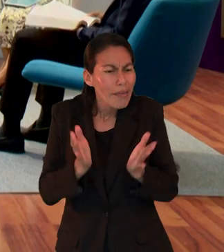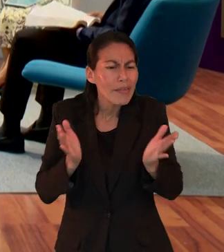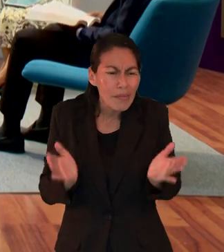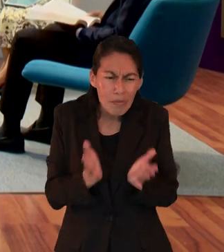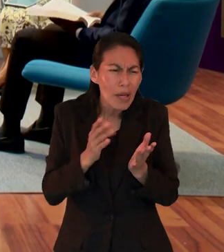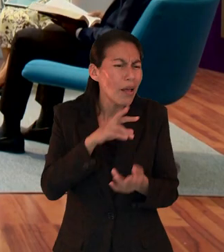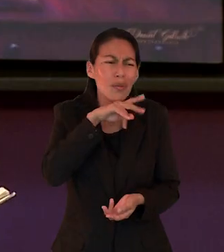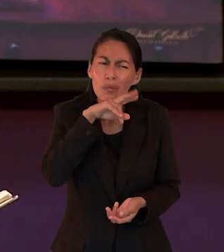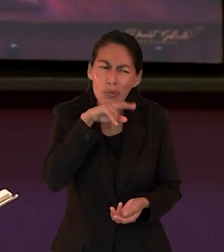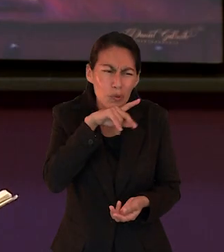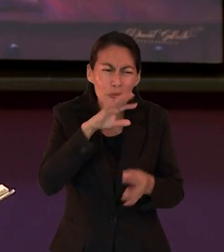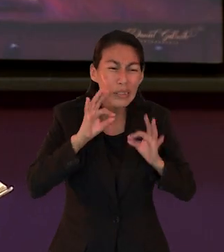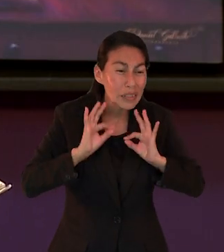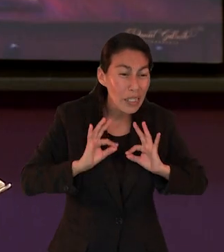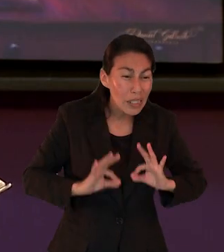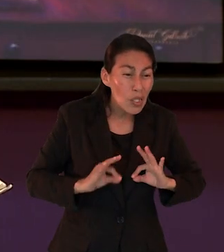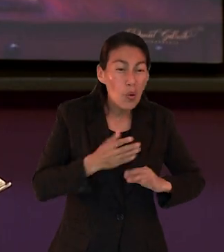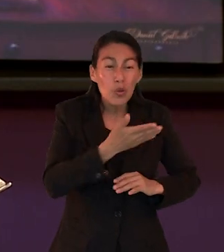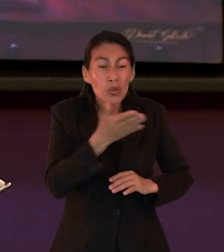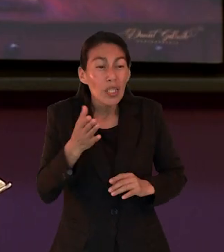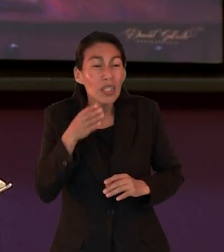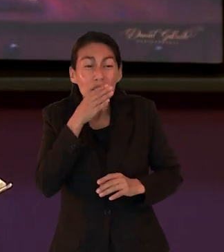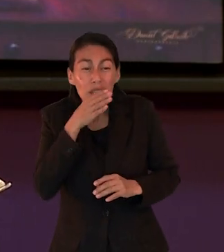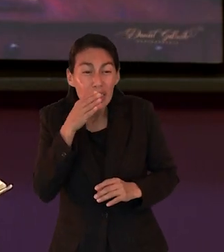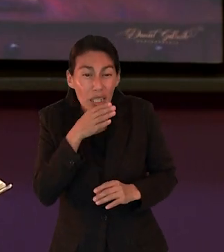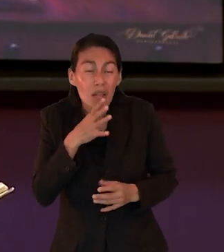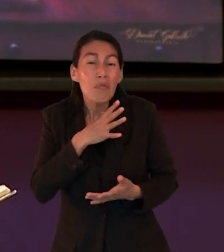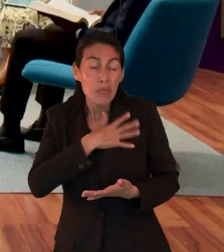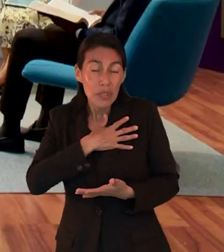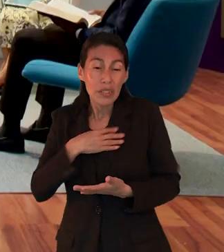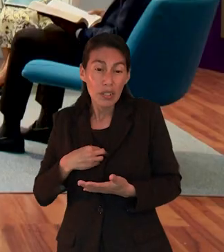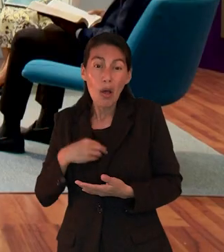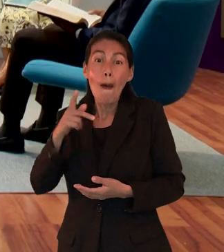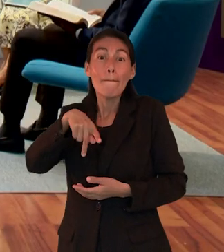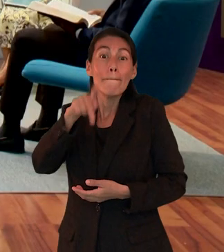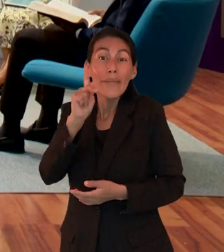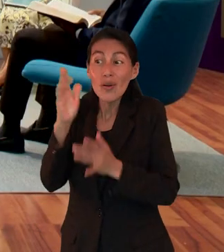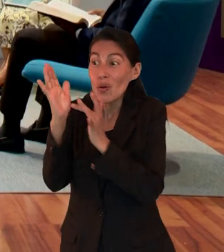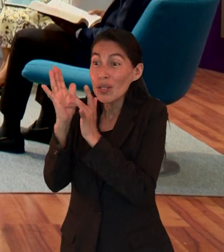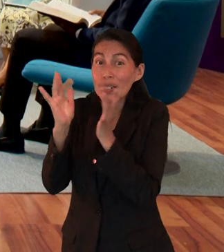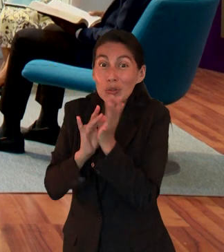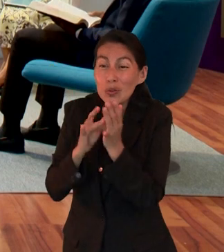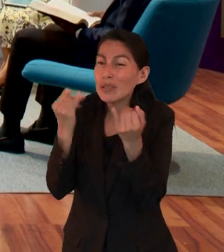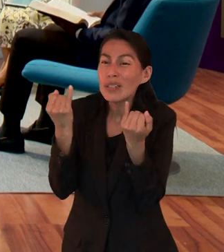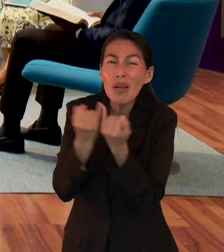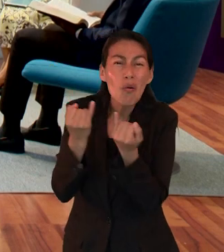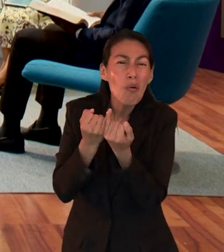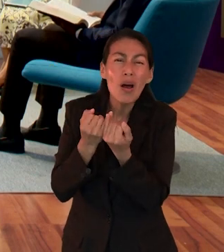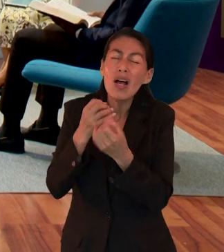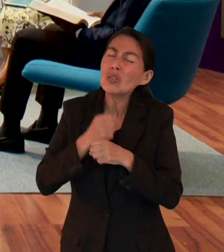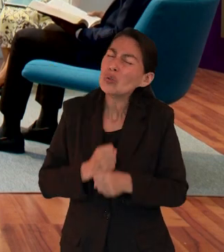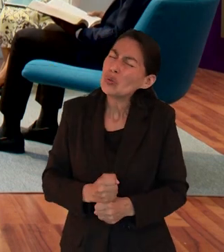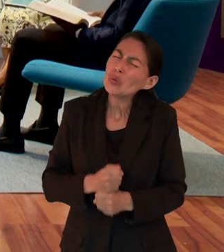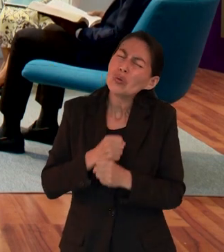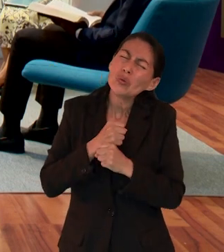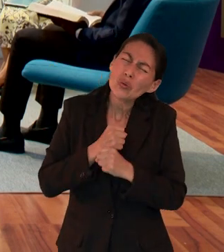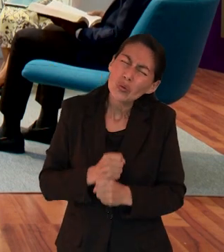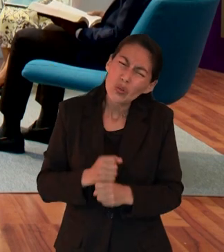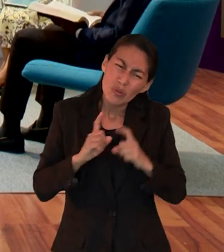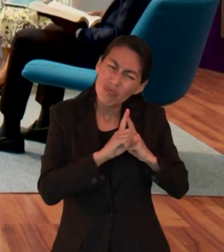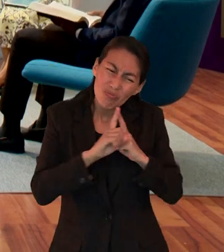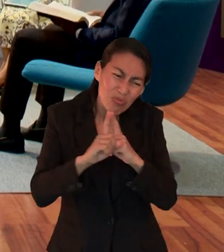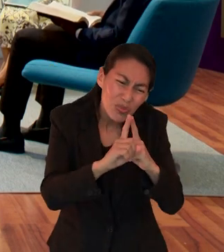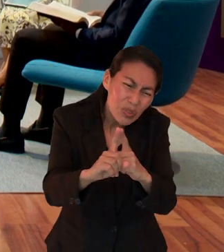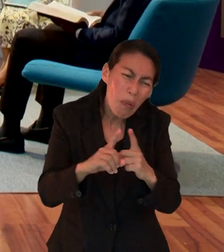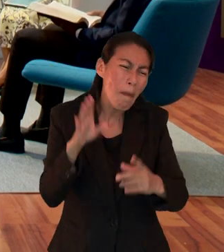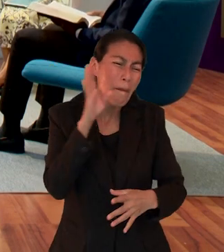si Jesús sufrió y soportó por amor a nosotros ahora sí en nuestra vida cristiana que es como mencionábamos en las lecciones pasadas una carrera